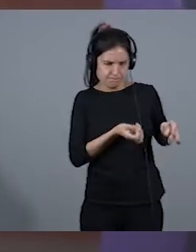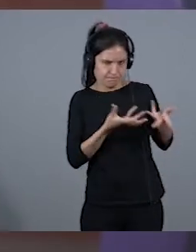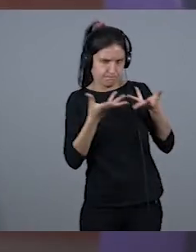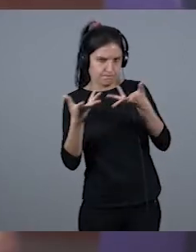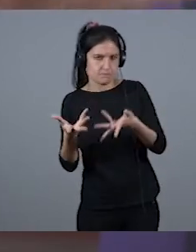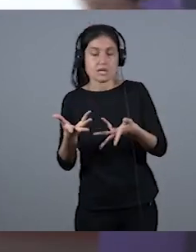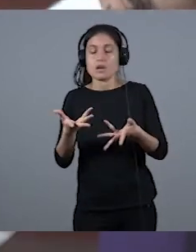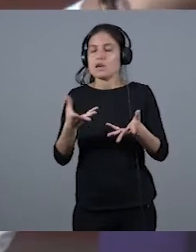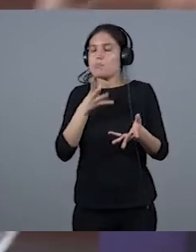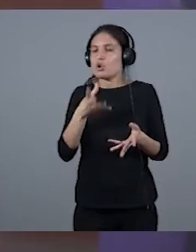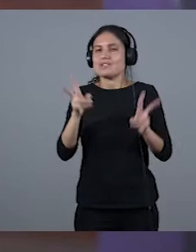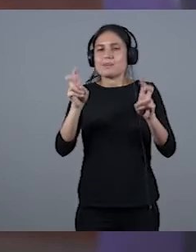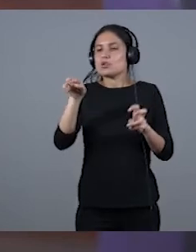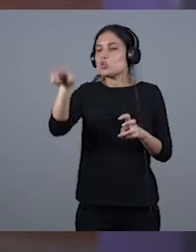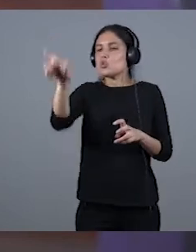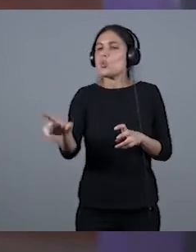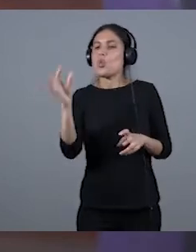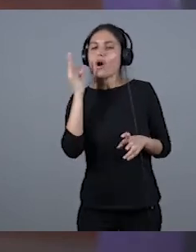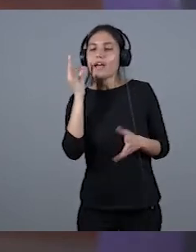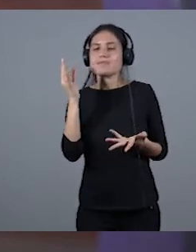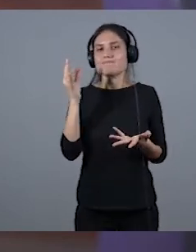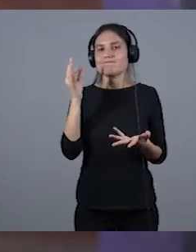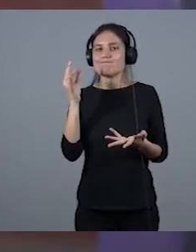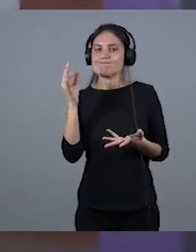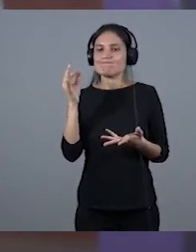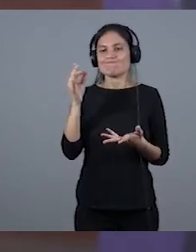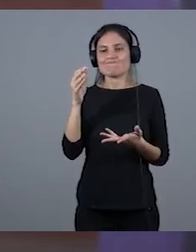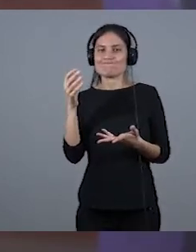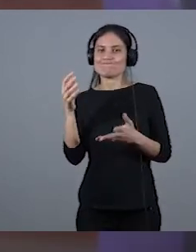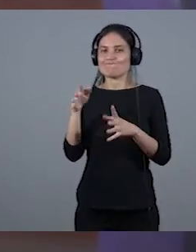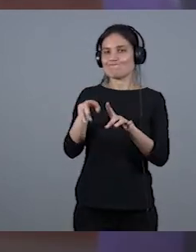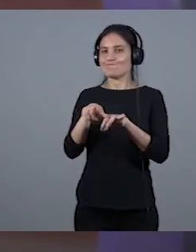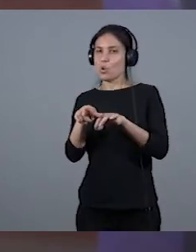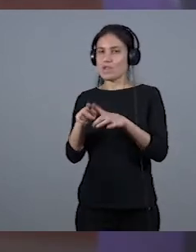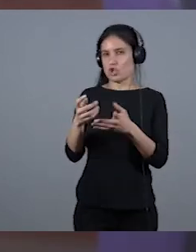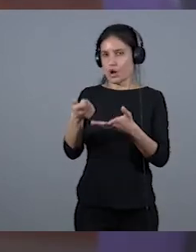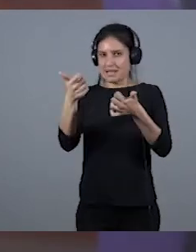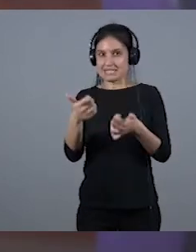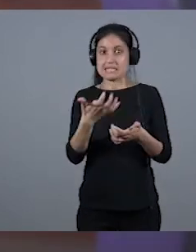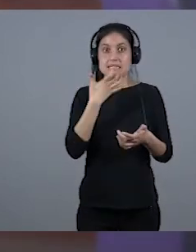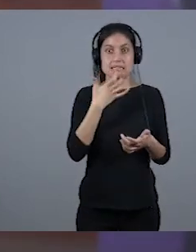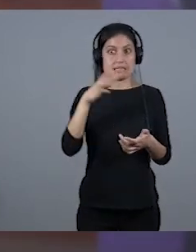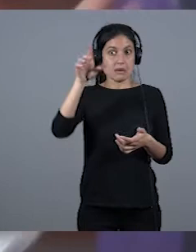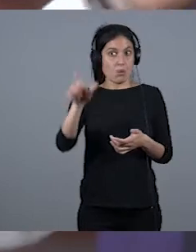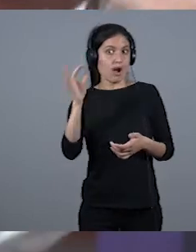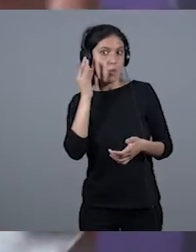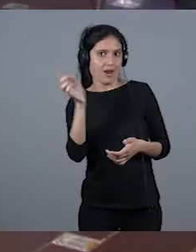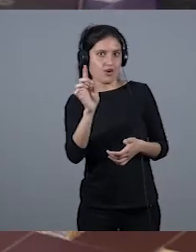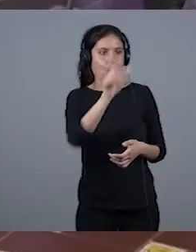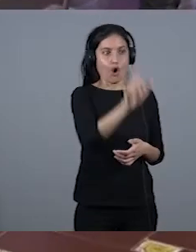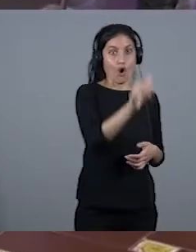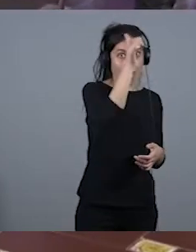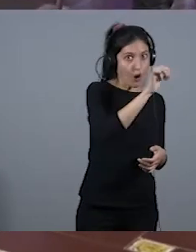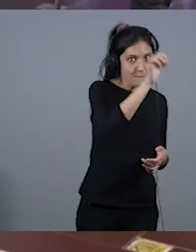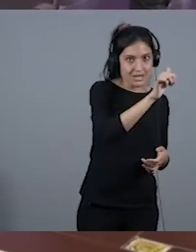por el hecho de ser mujer, es decir, si en vez de Maite Castro hubiese sido Efe Pérez, pues posiblemente no hubieses